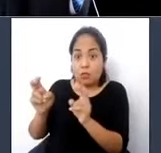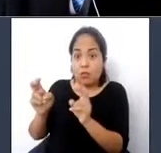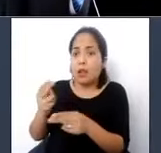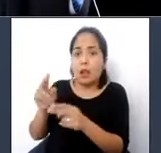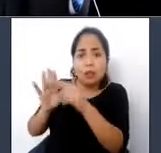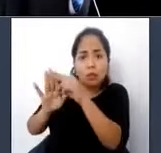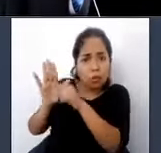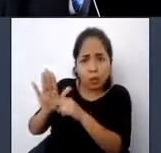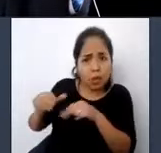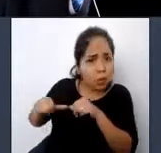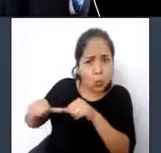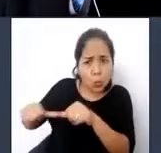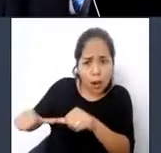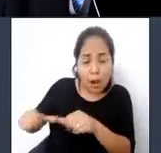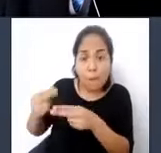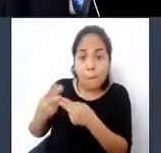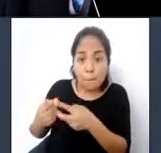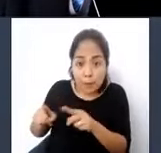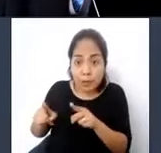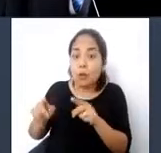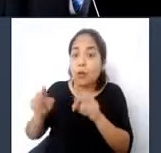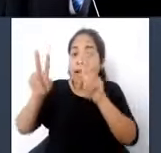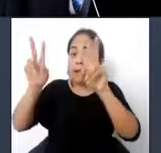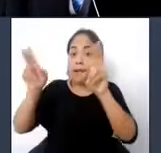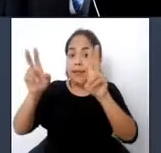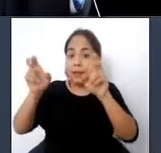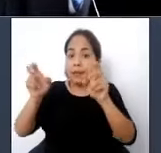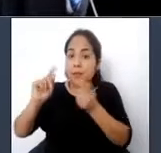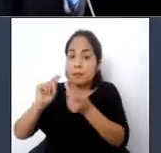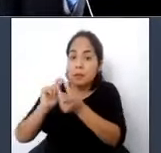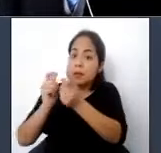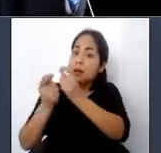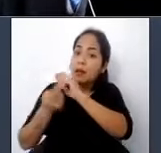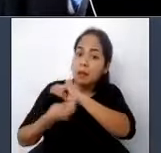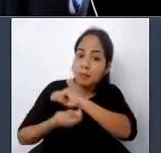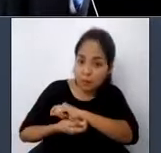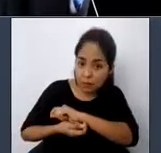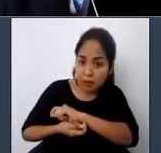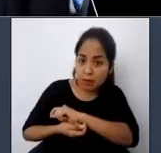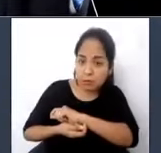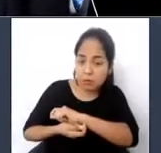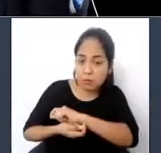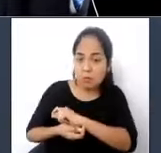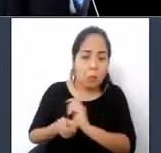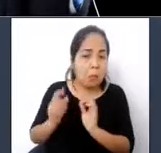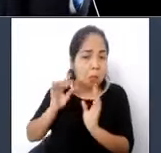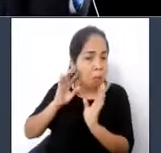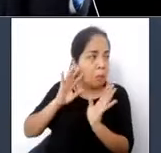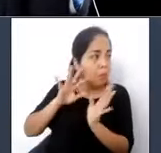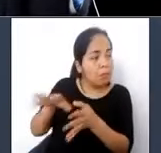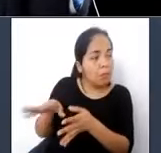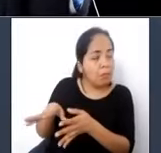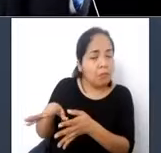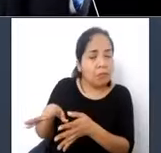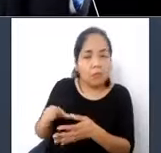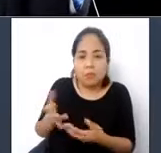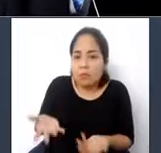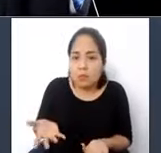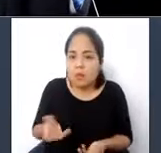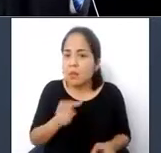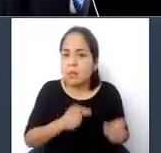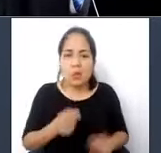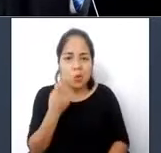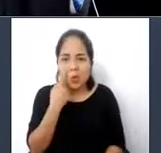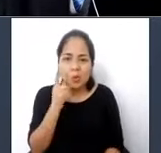general, le han cambiado de título realmente le hacen menos caso porque no todo el mundo conoce o entiende qué cosa es la